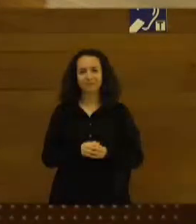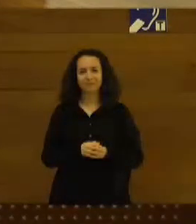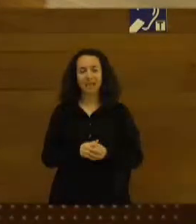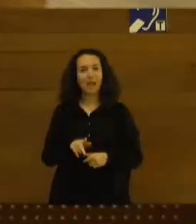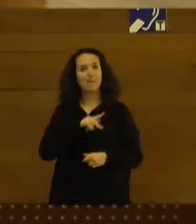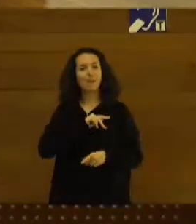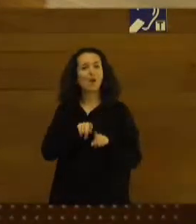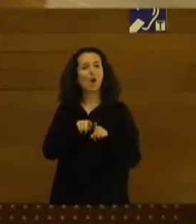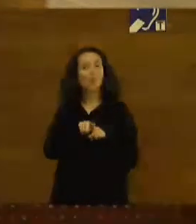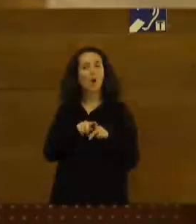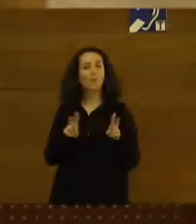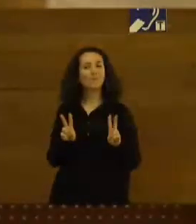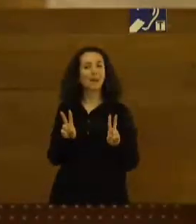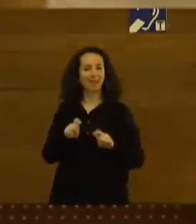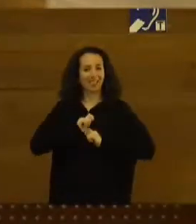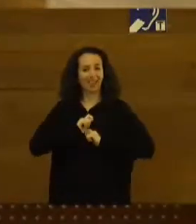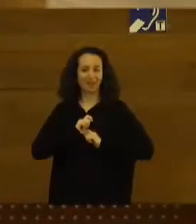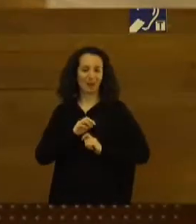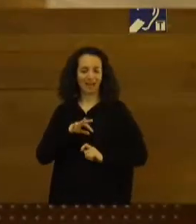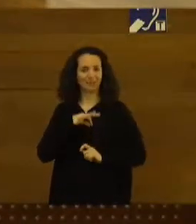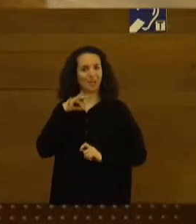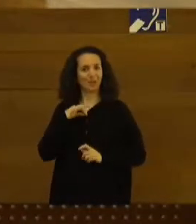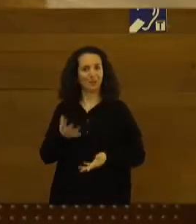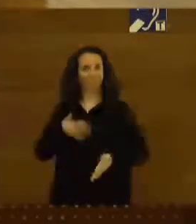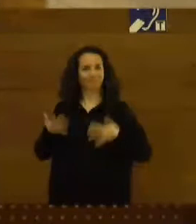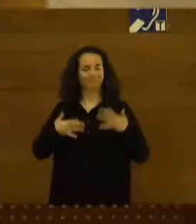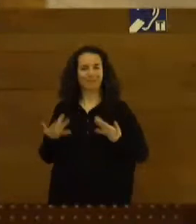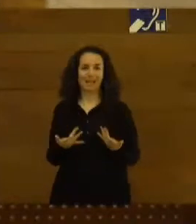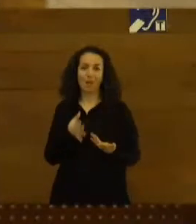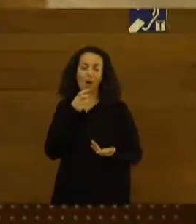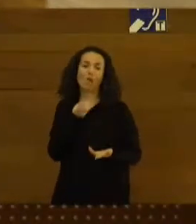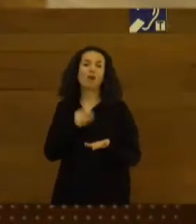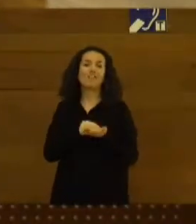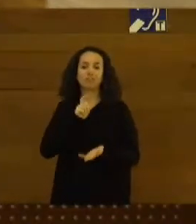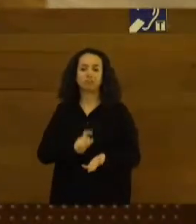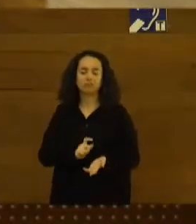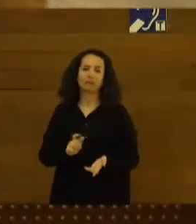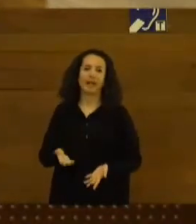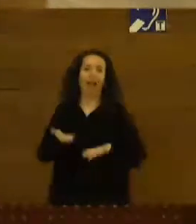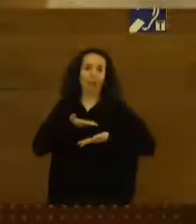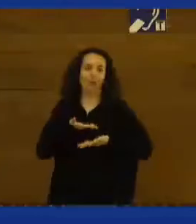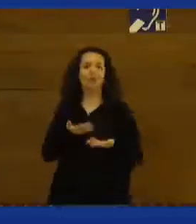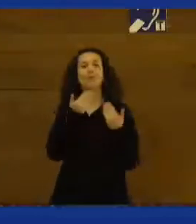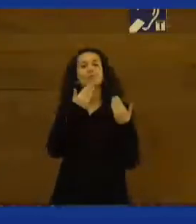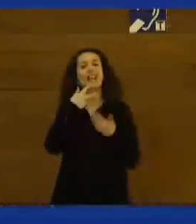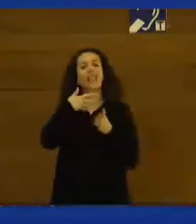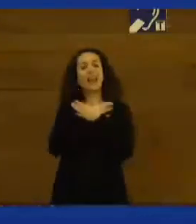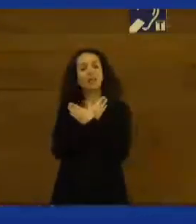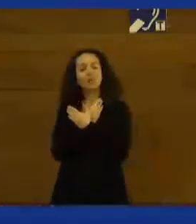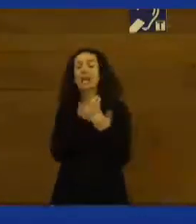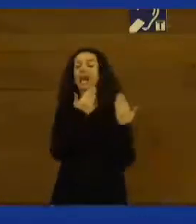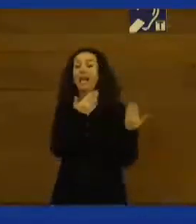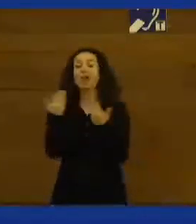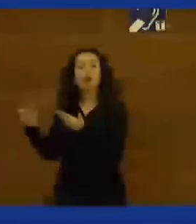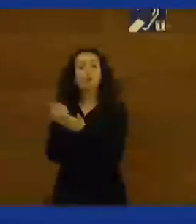vitaminas para el espíritu que a veces decae, o sea, muchísimas, muchísimas gracias a Naturgy. Felicidades a las otras entidades, yo conozco